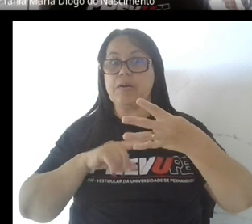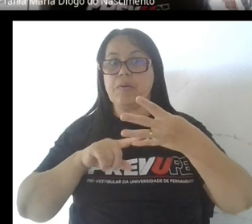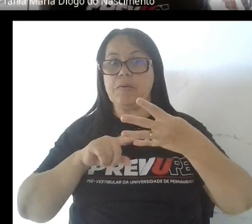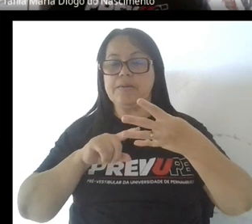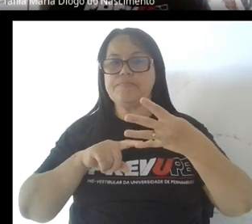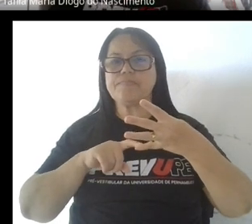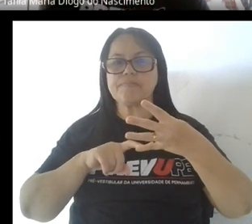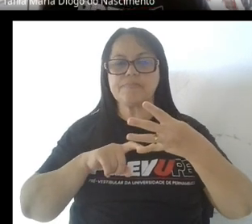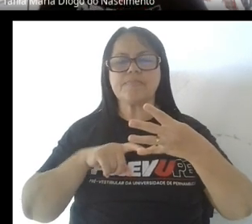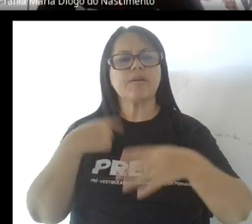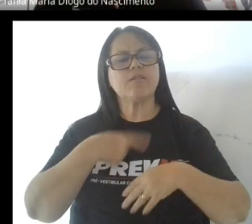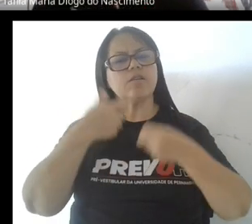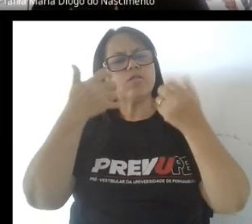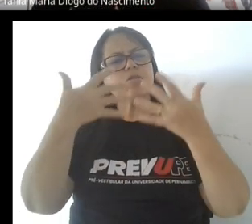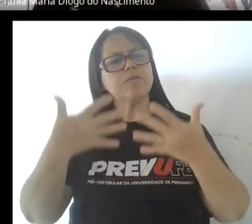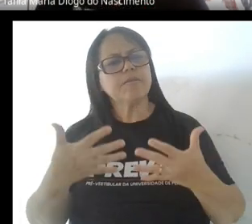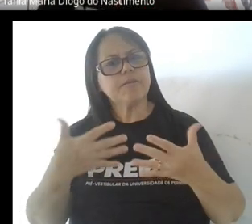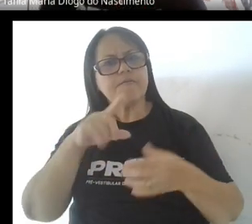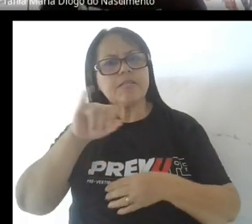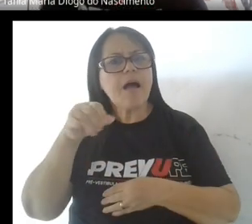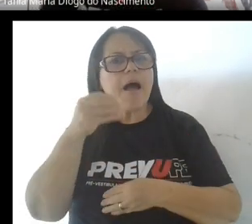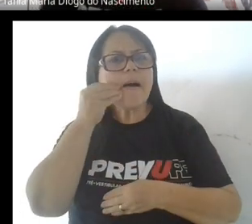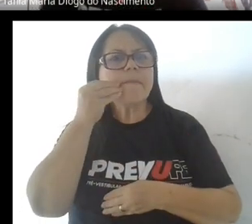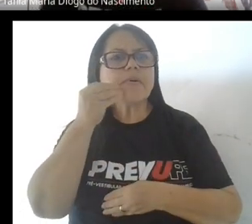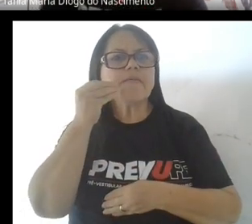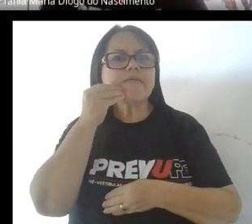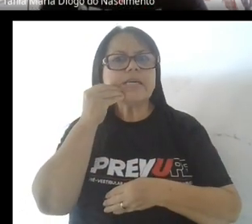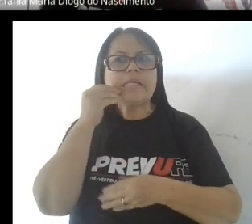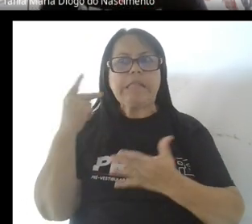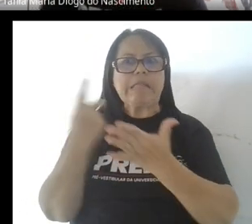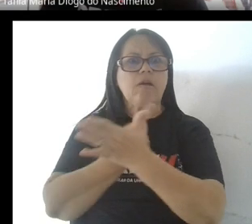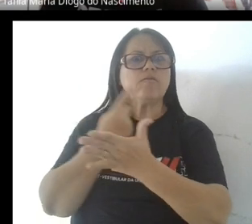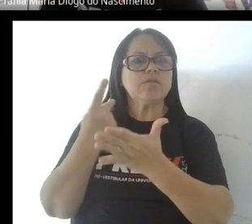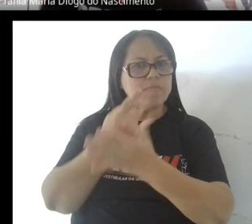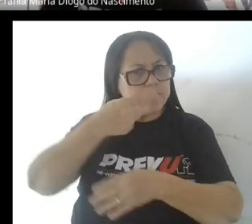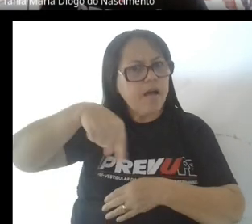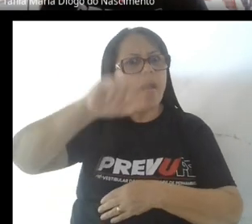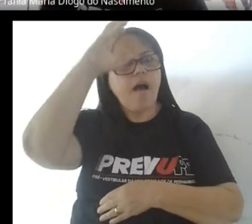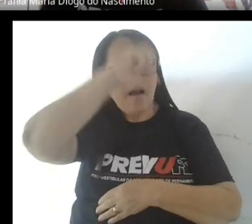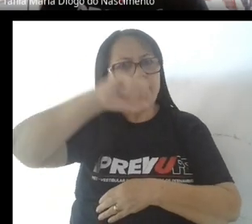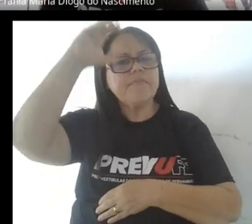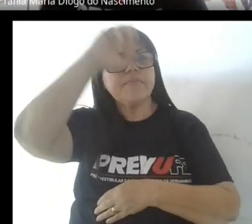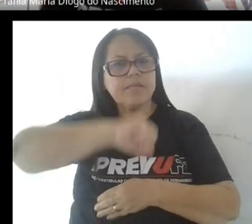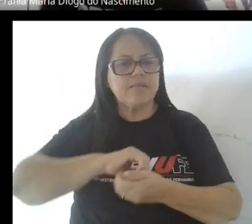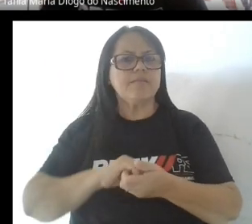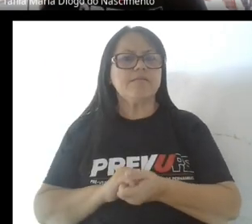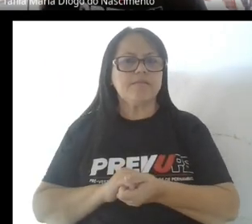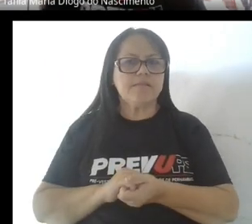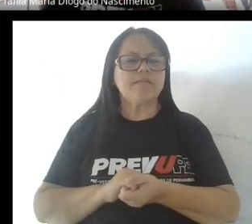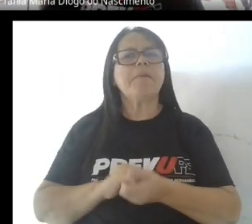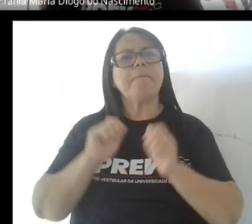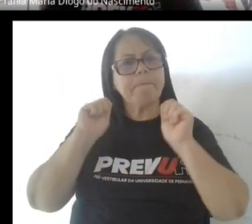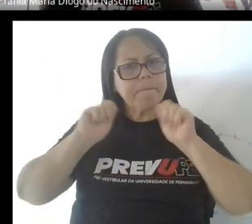punto, decimos que aprovecha los errores para aprender de ellos. No lo dudes en